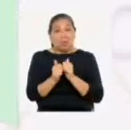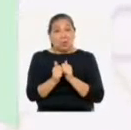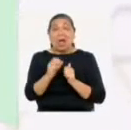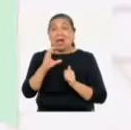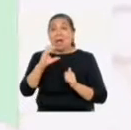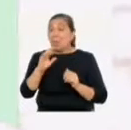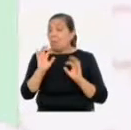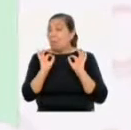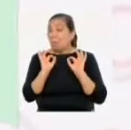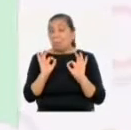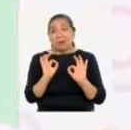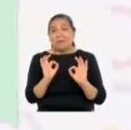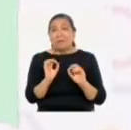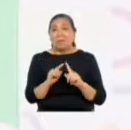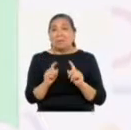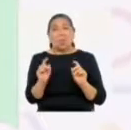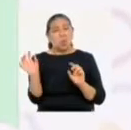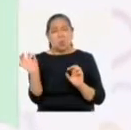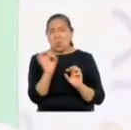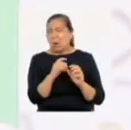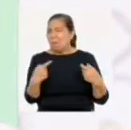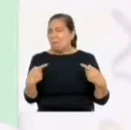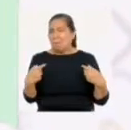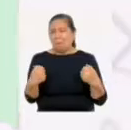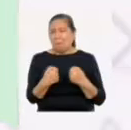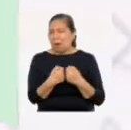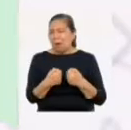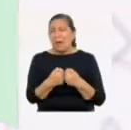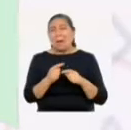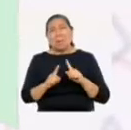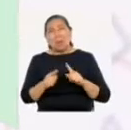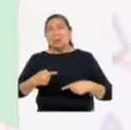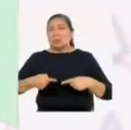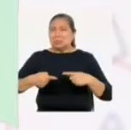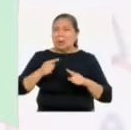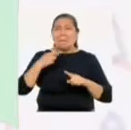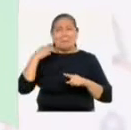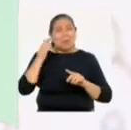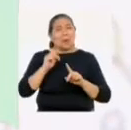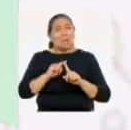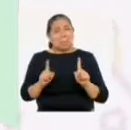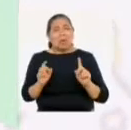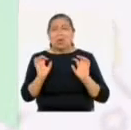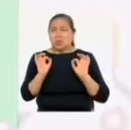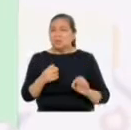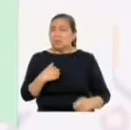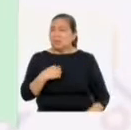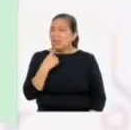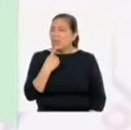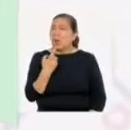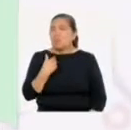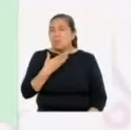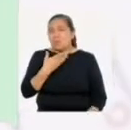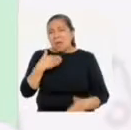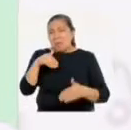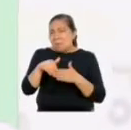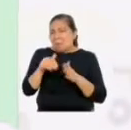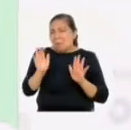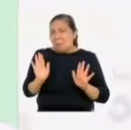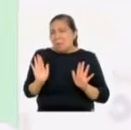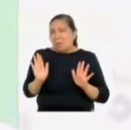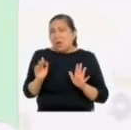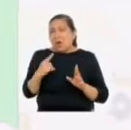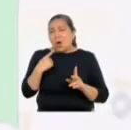relación con Claudia es perfecta. Nunca peleamos, bueno, a veces discutimos de temas políticos, pero yo siempre le digo por quién votar,